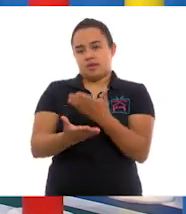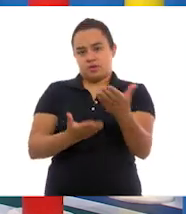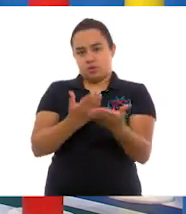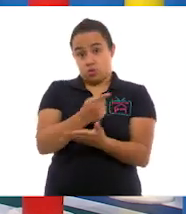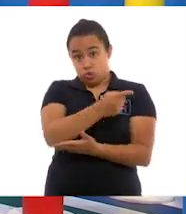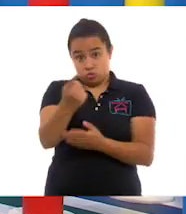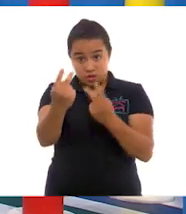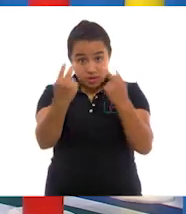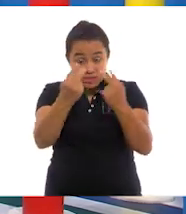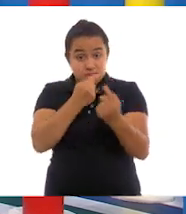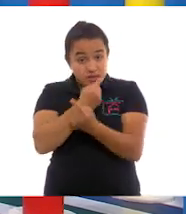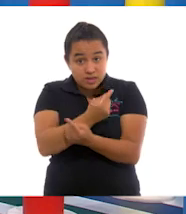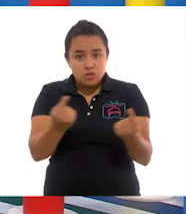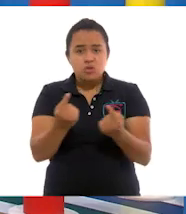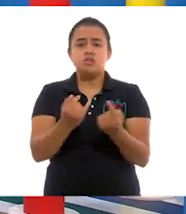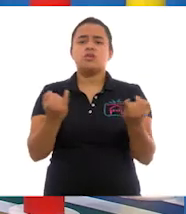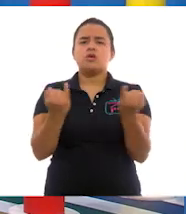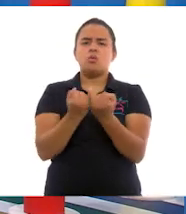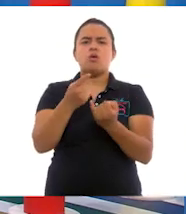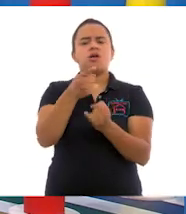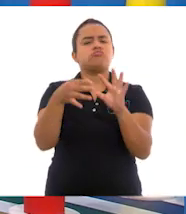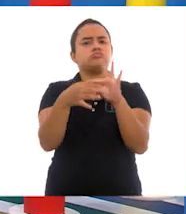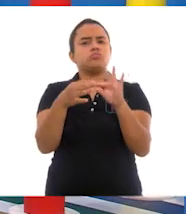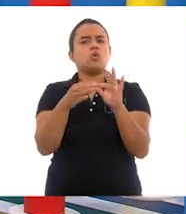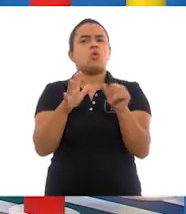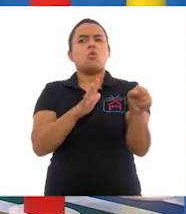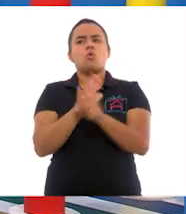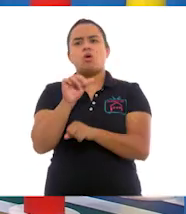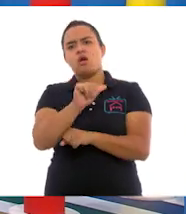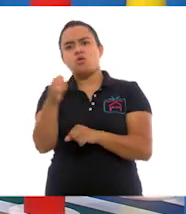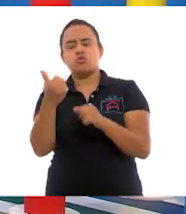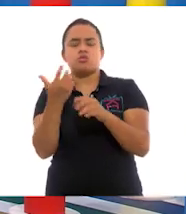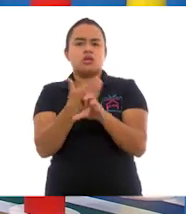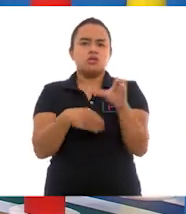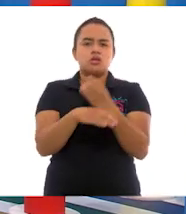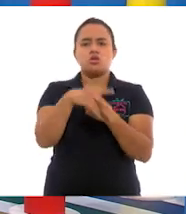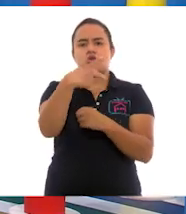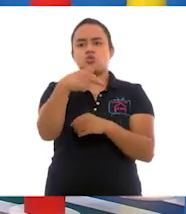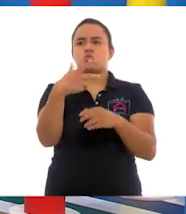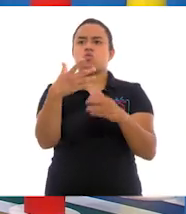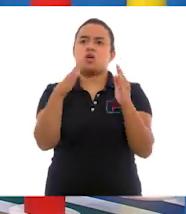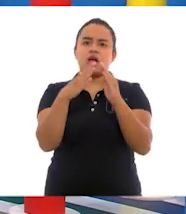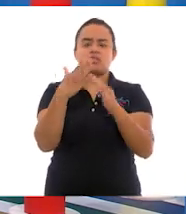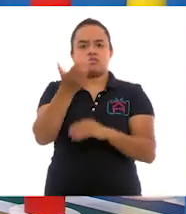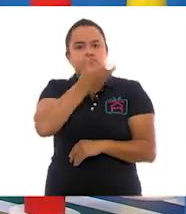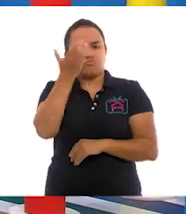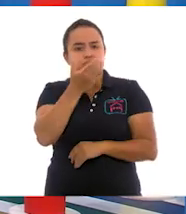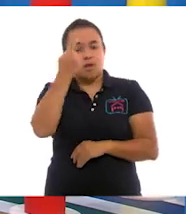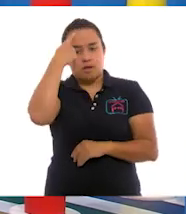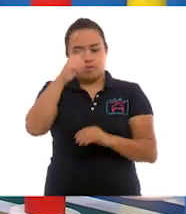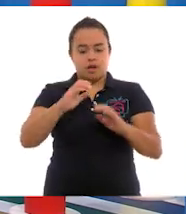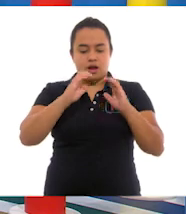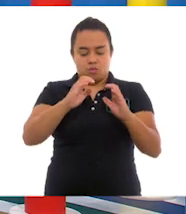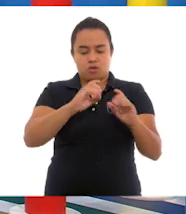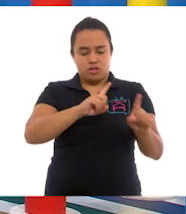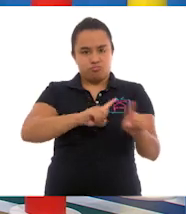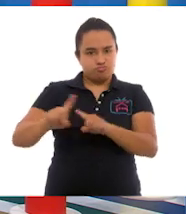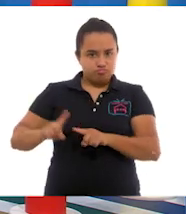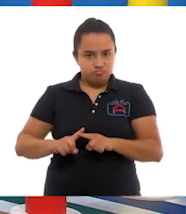y a los niños en casa que también nos comenten qué otras acciones realizan en sus casas o comunidades para el cuidado de la biodiversidad.